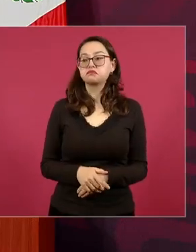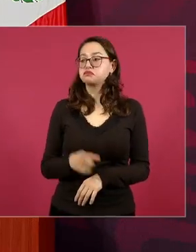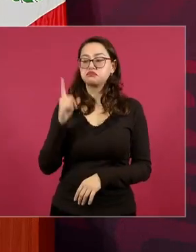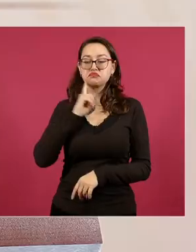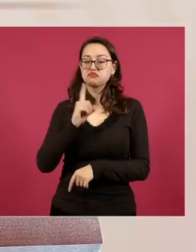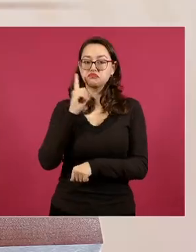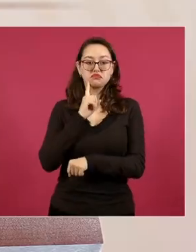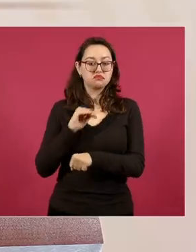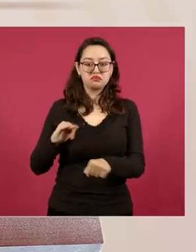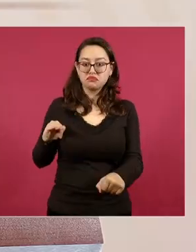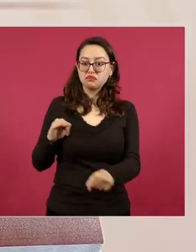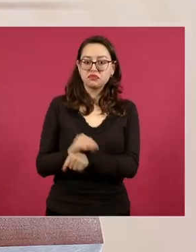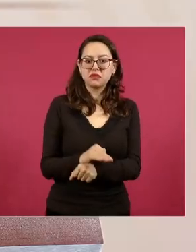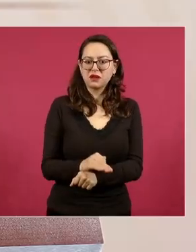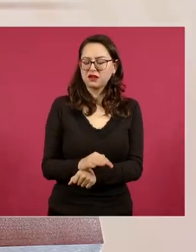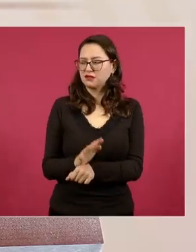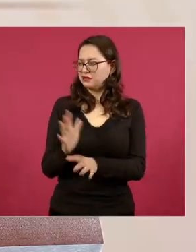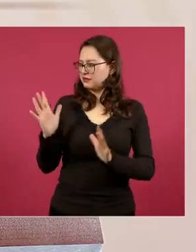¿qué es eso?